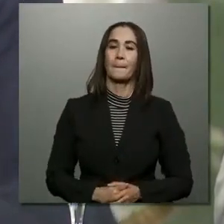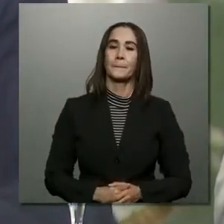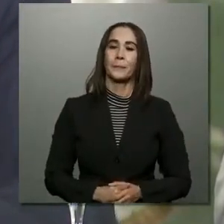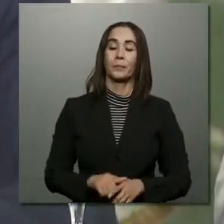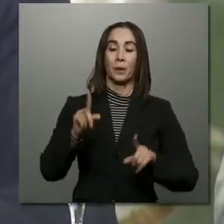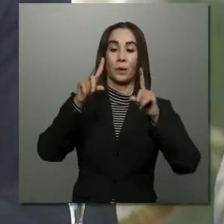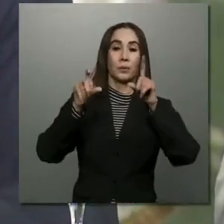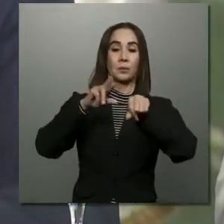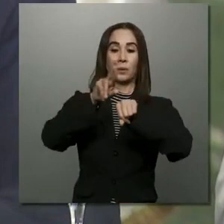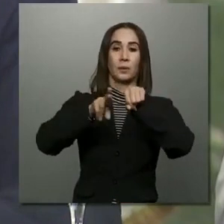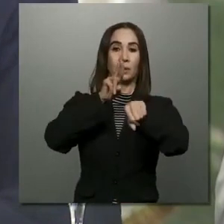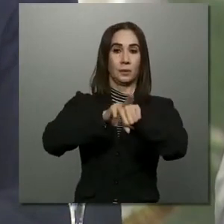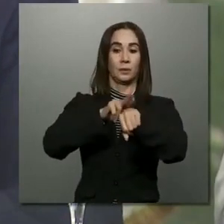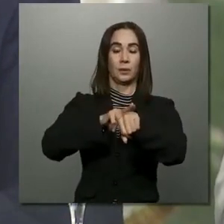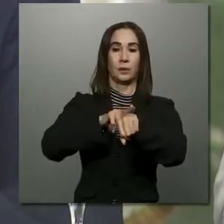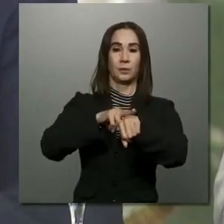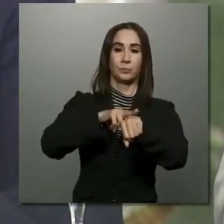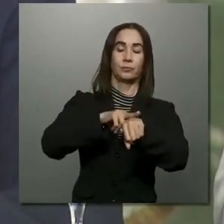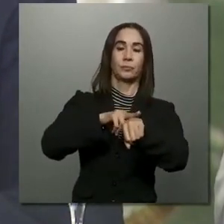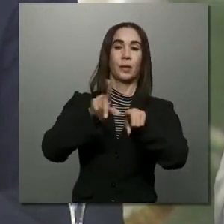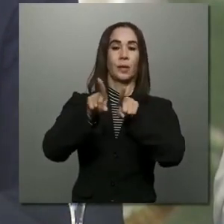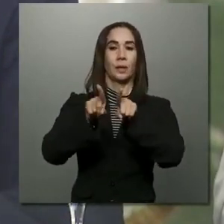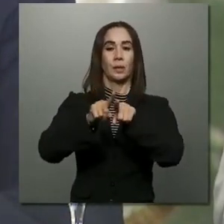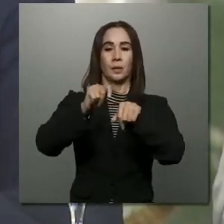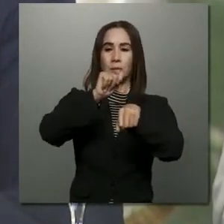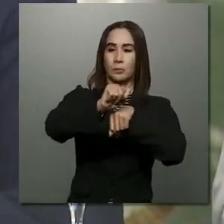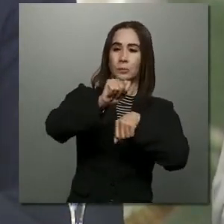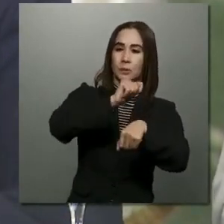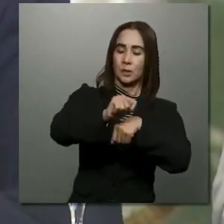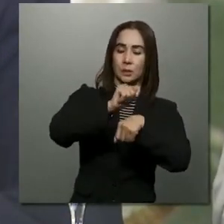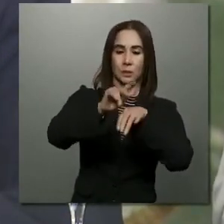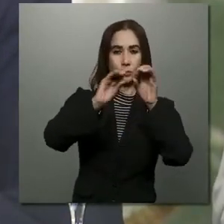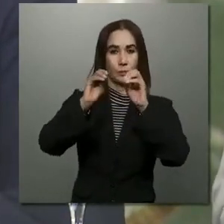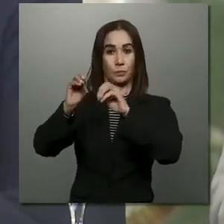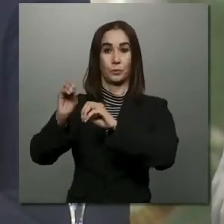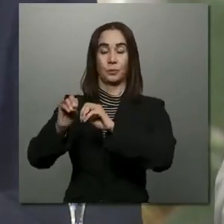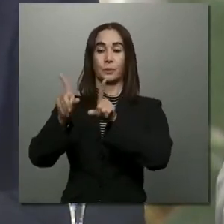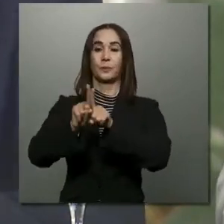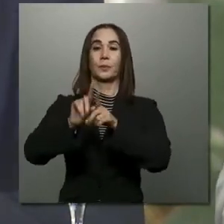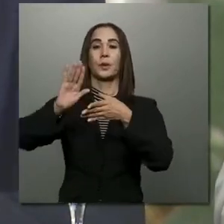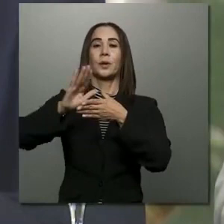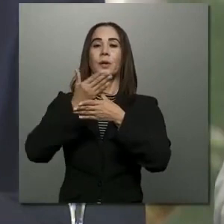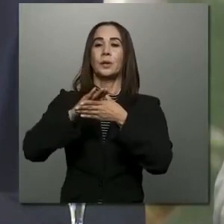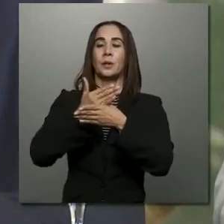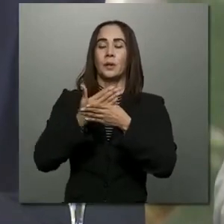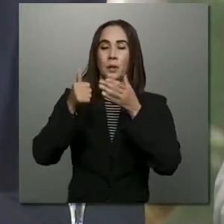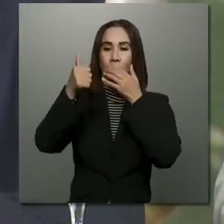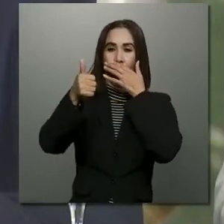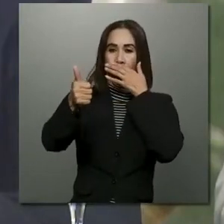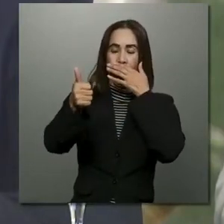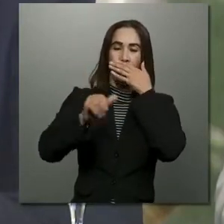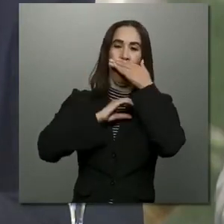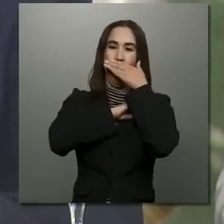Consultas regionales o territoriales. Hicimos talleres. Incluso con la participación de la misma